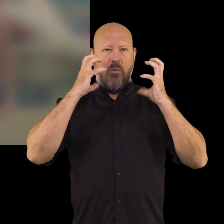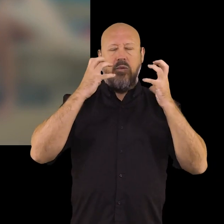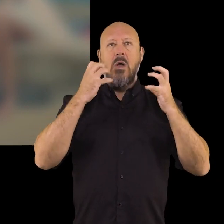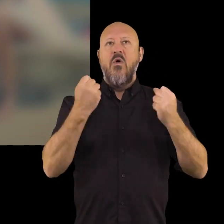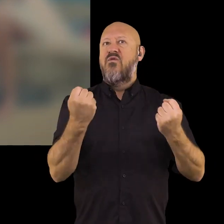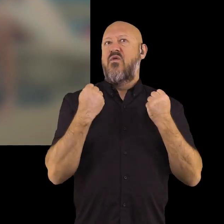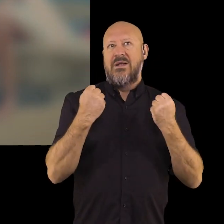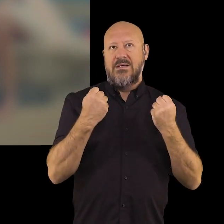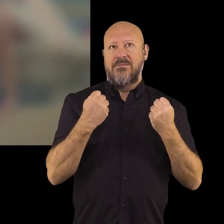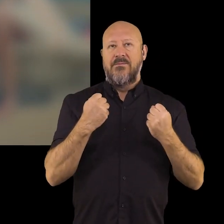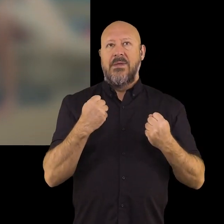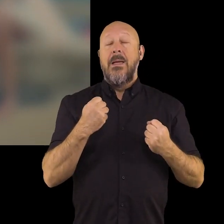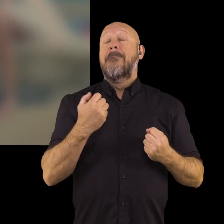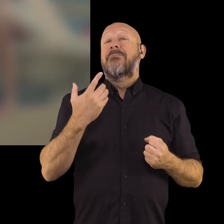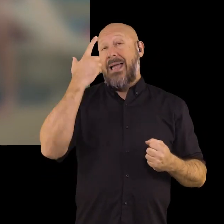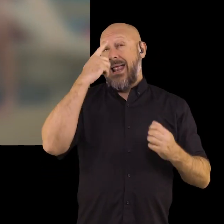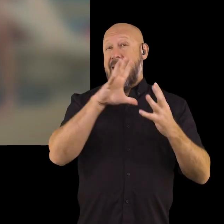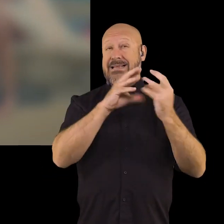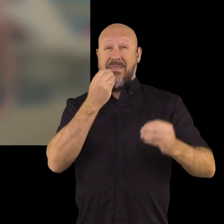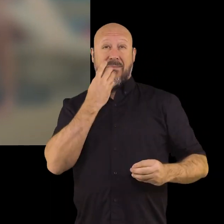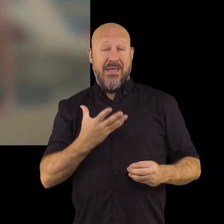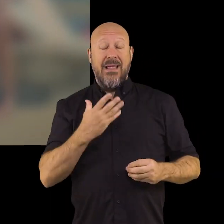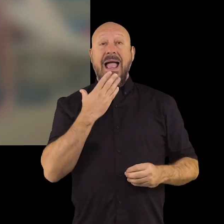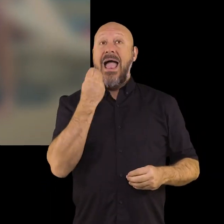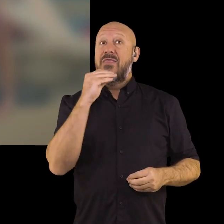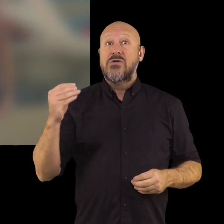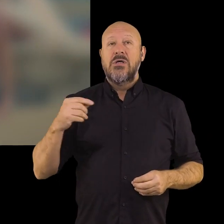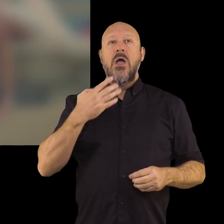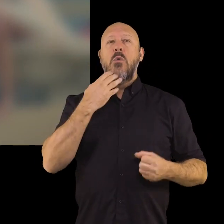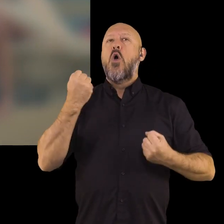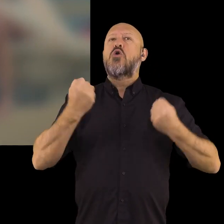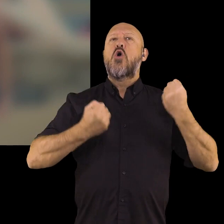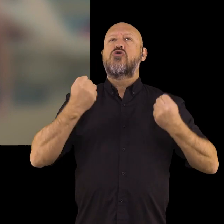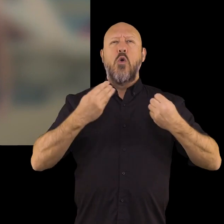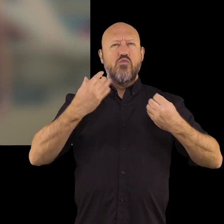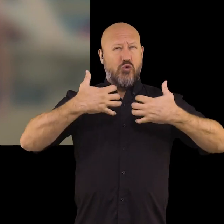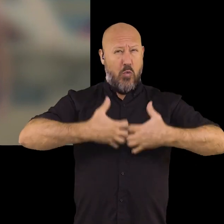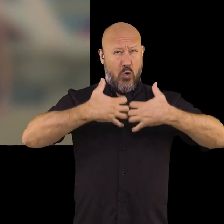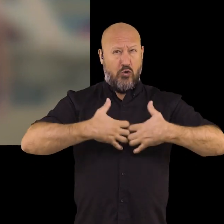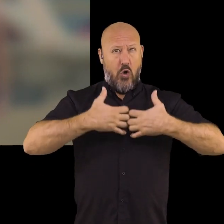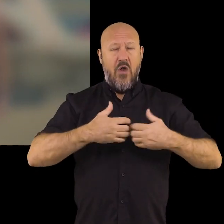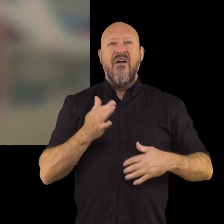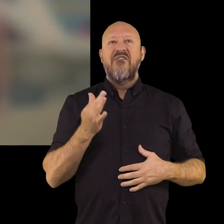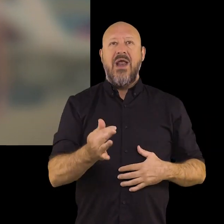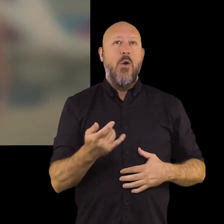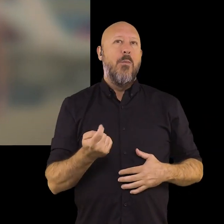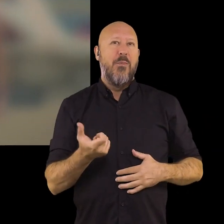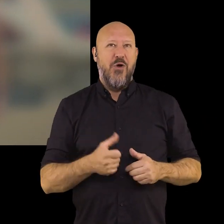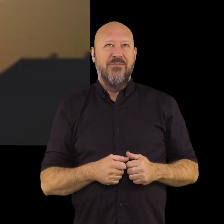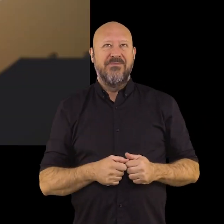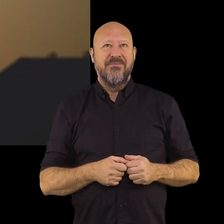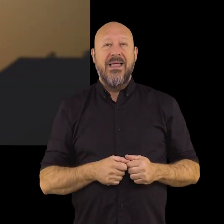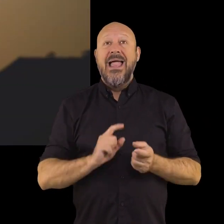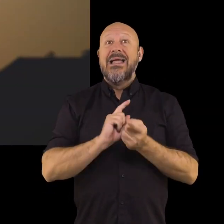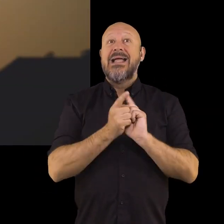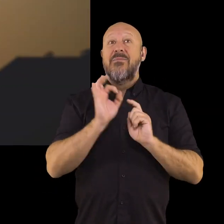humor bruscos e intensos. Para que nos entendamos, el adolescente tiene un coche con mucho motor y poco freno.